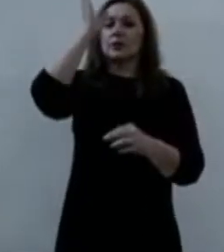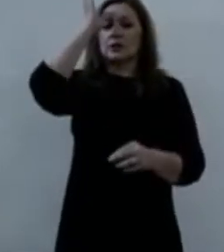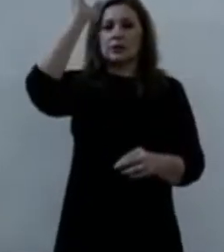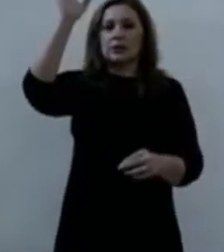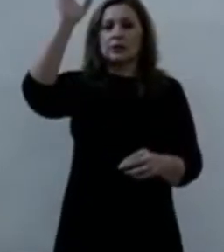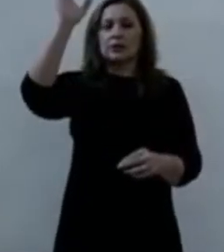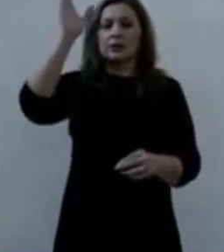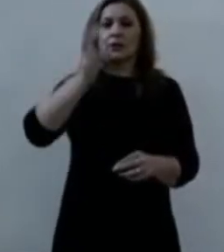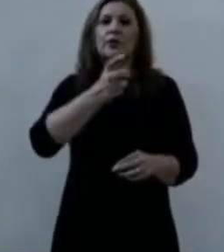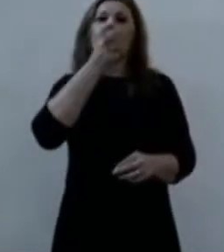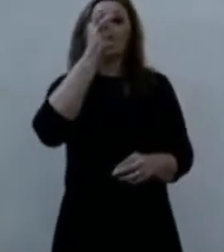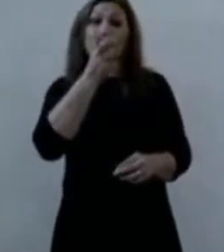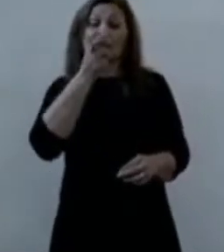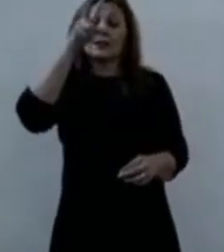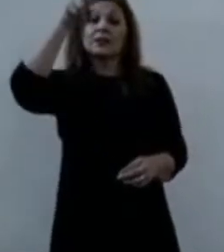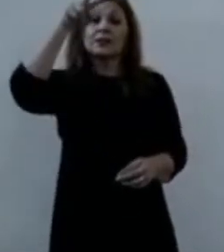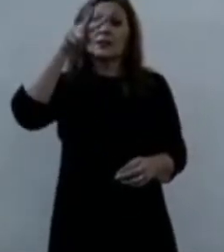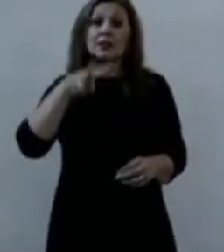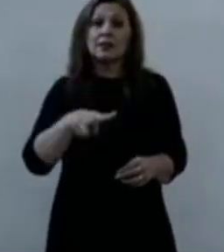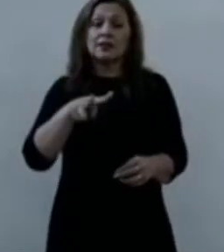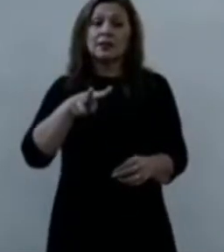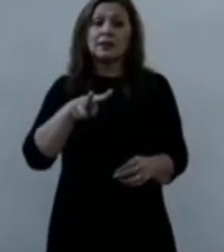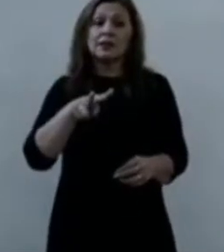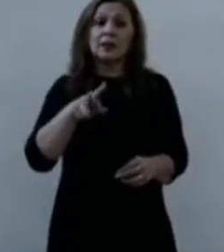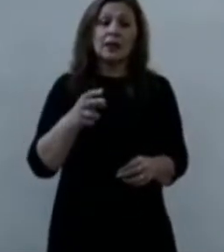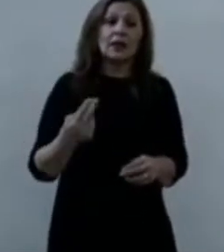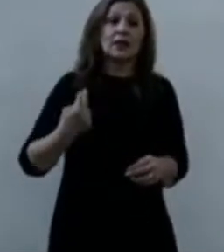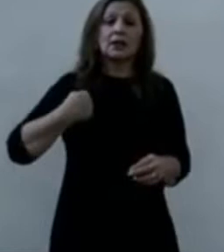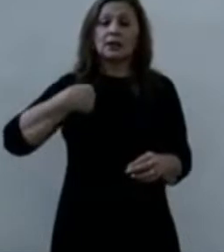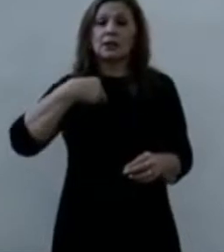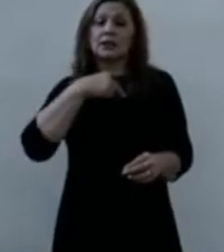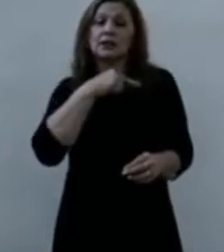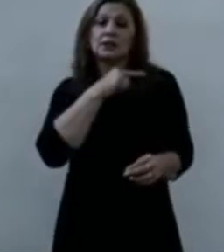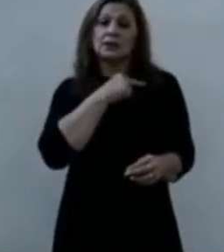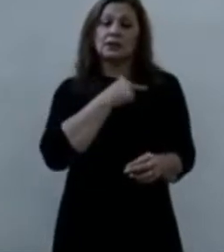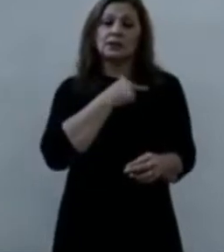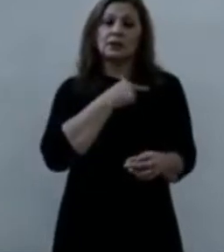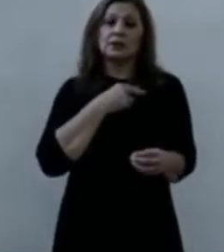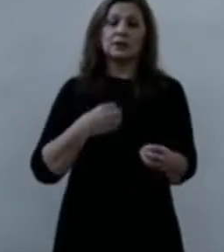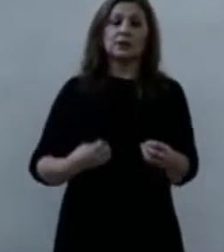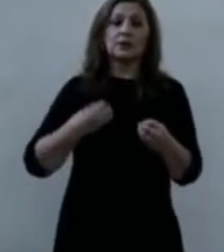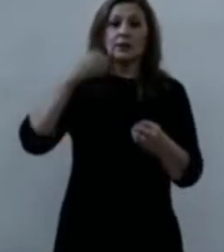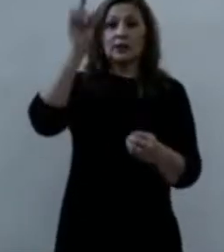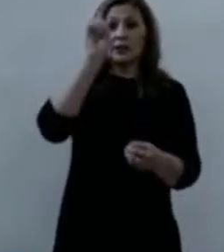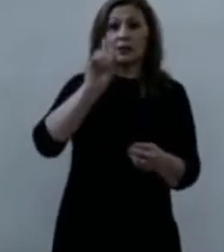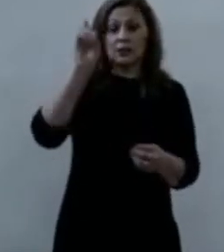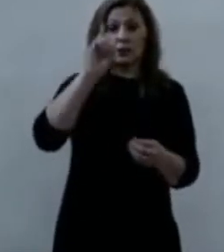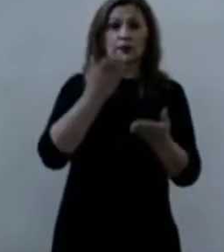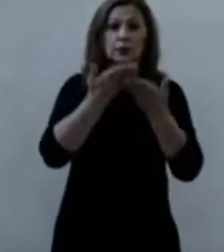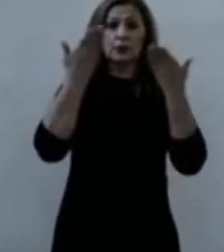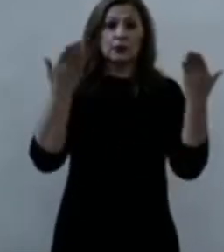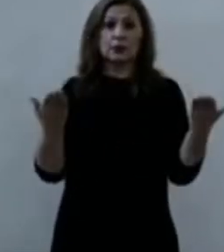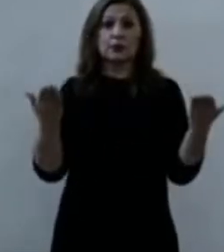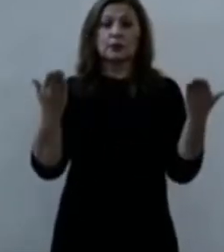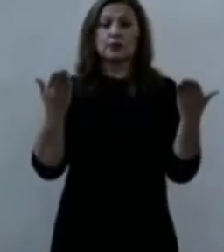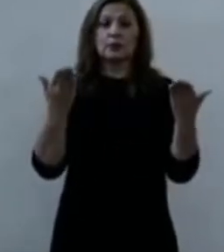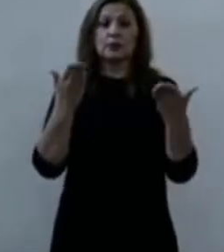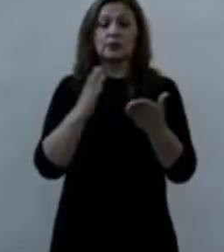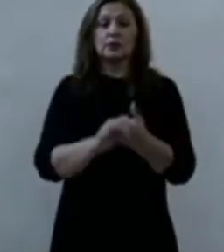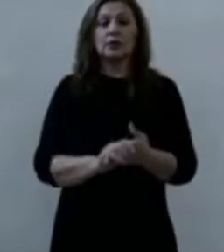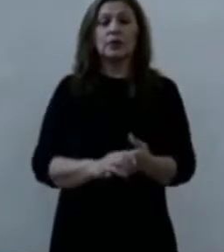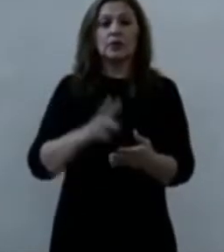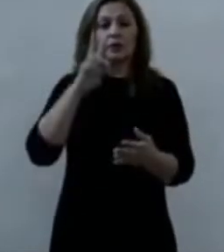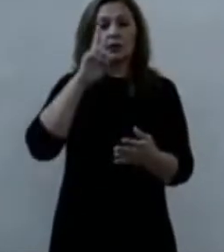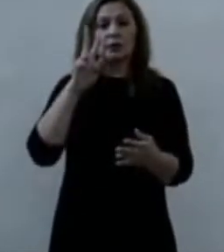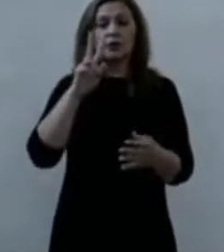Esa es la verdad que nos reúne este domingo. Lo débil según el mundo,